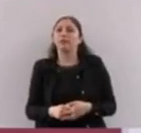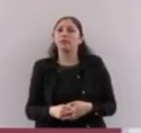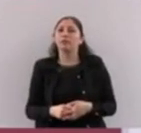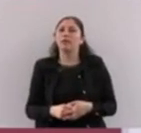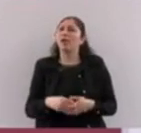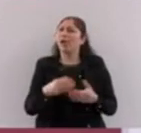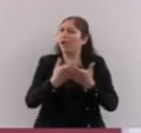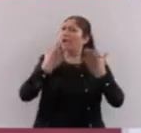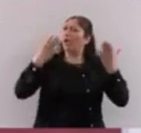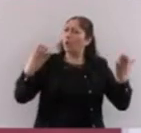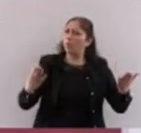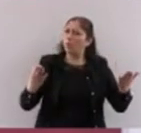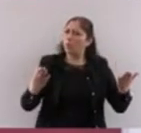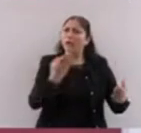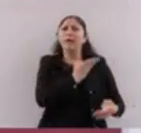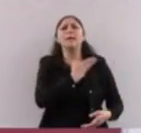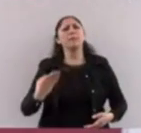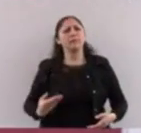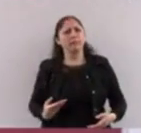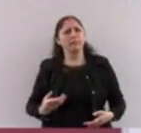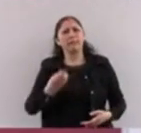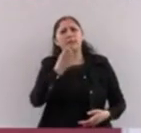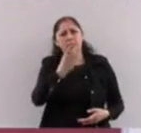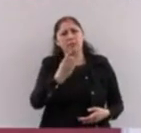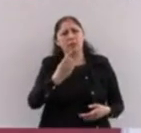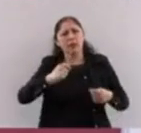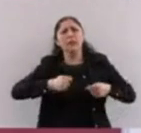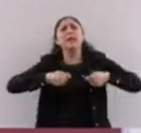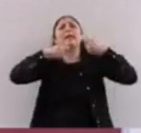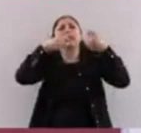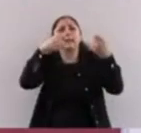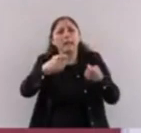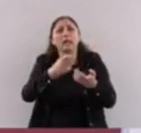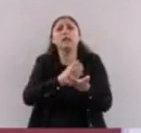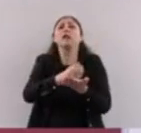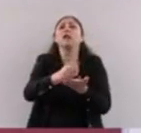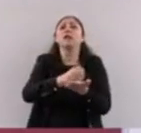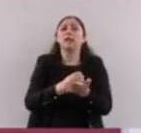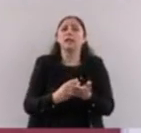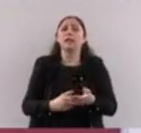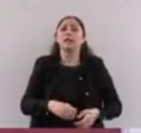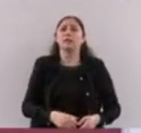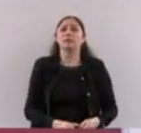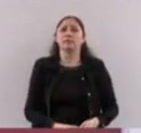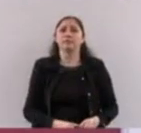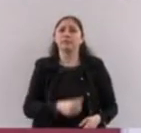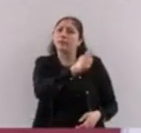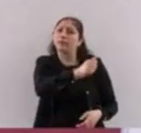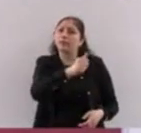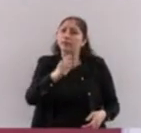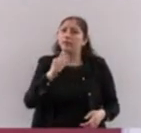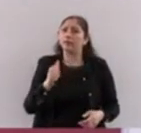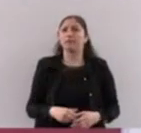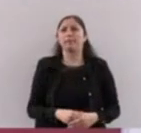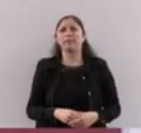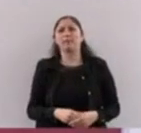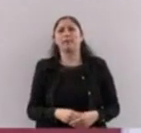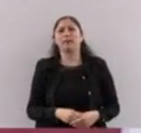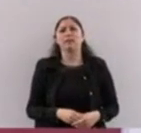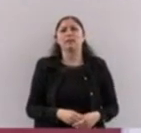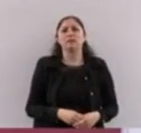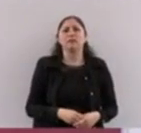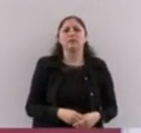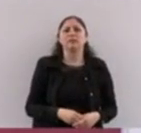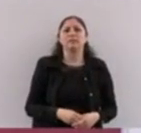presidente, vamos a entregarles su tarjeta. Y cada bimestre se les va a depositar ahí, como